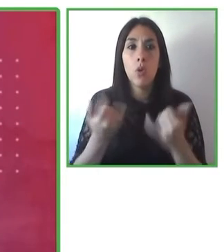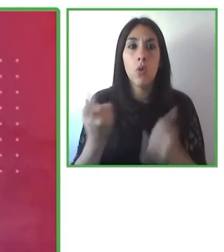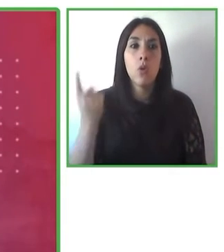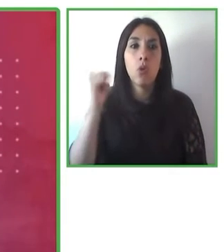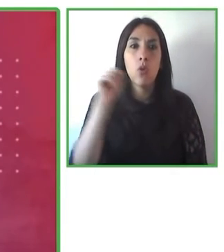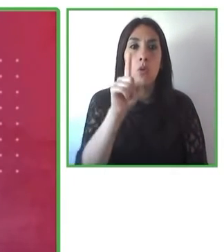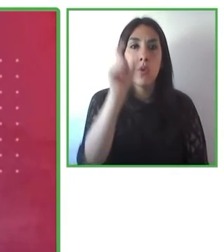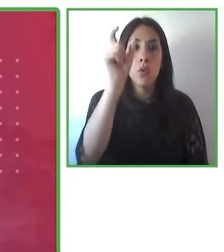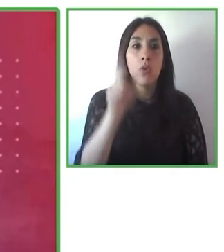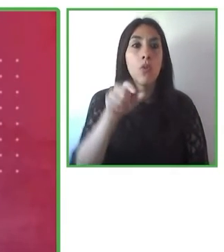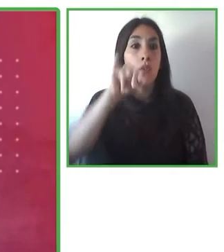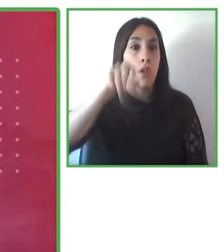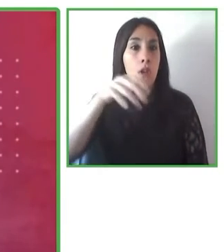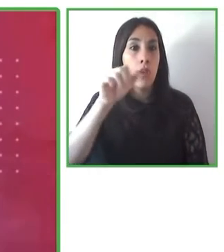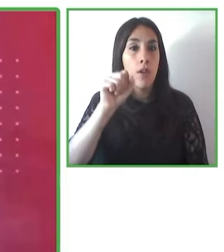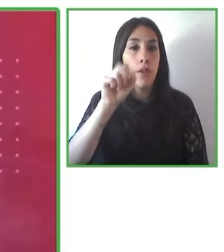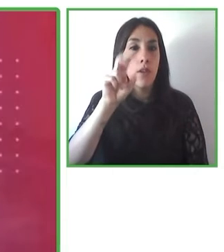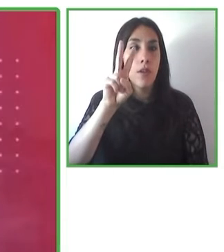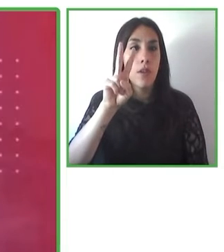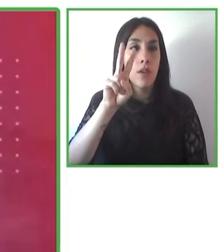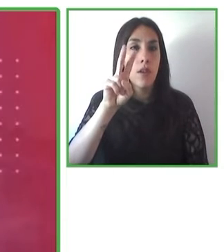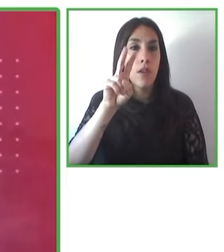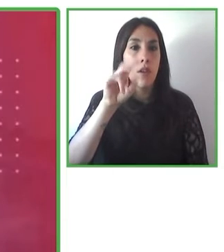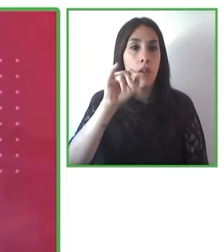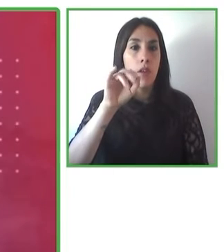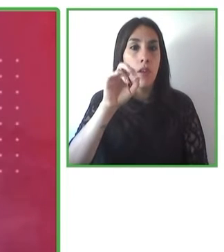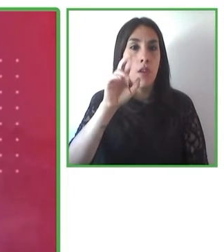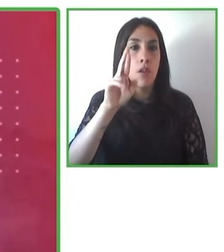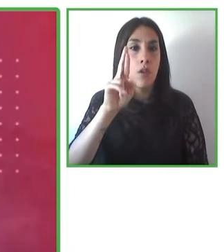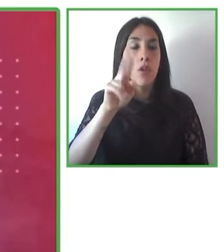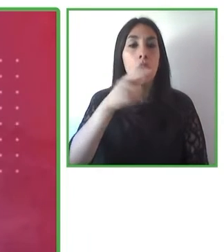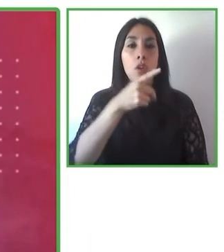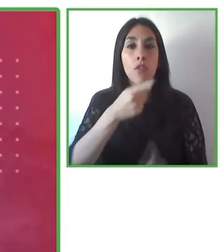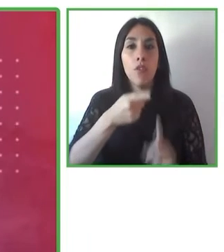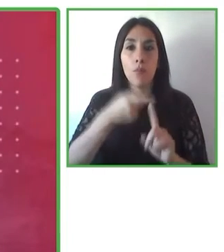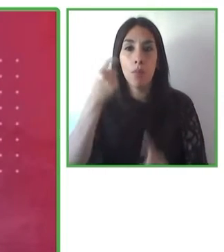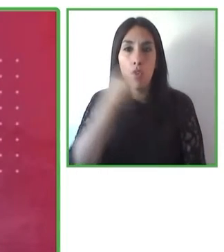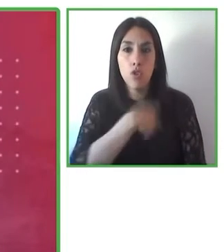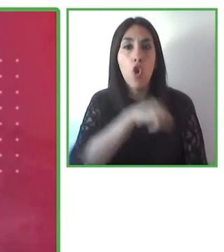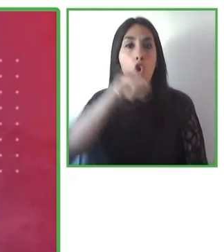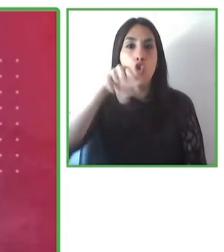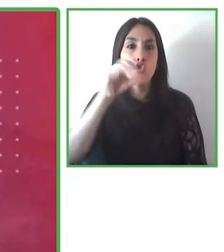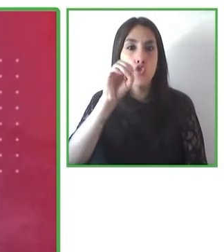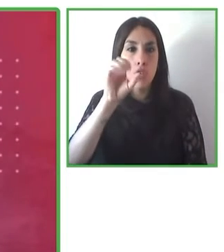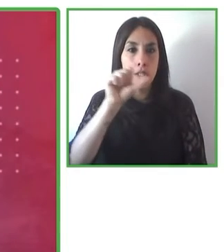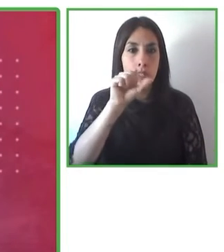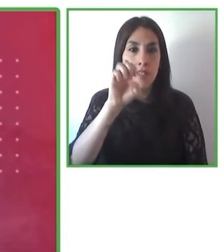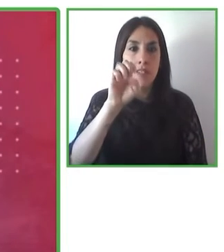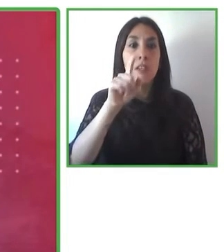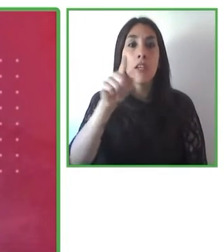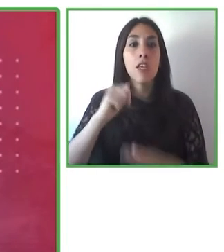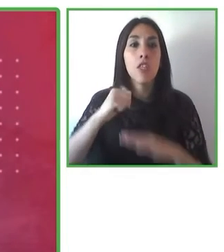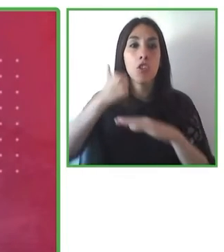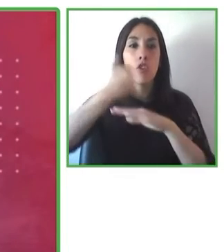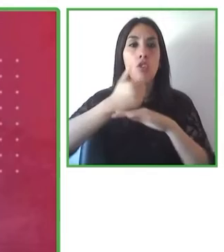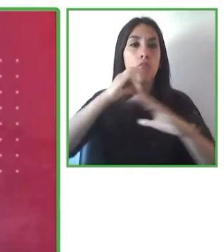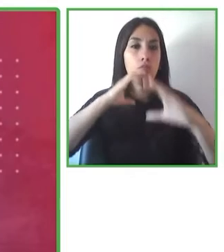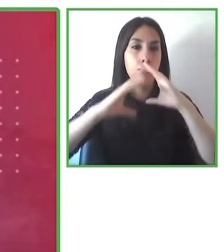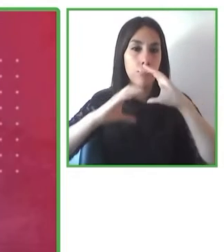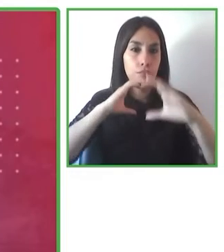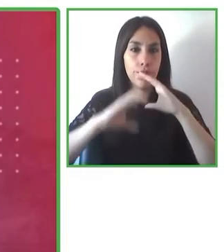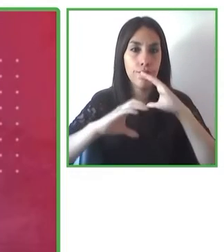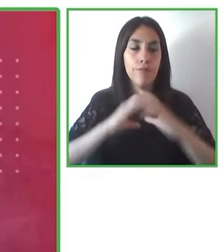España, quien es director de comunicación de Plena Inclusión España, una organización que